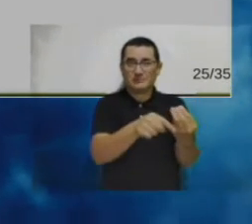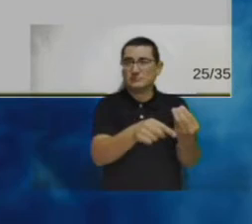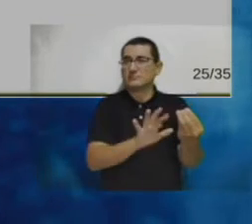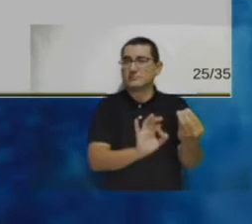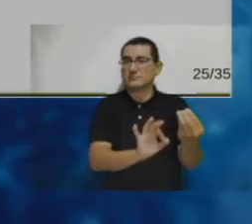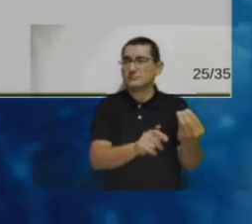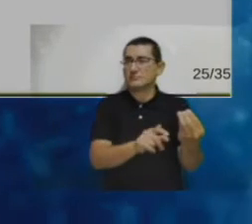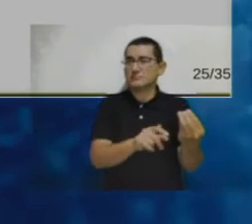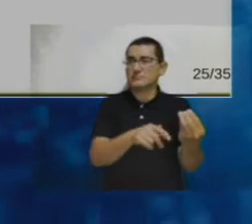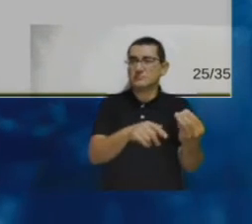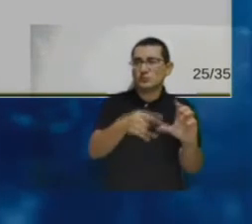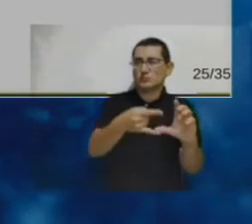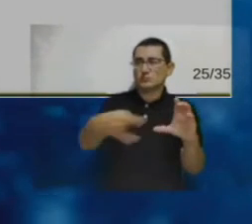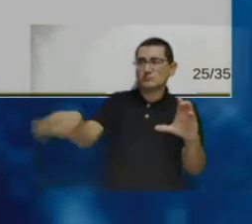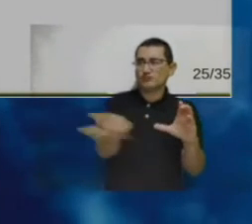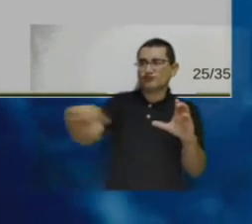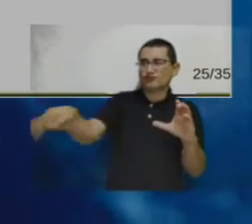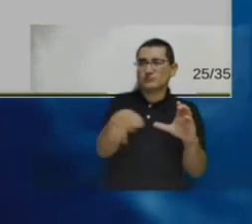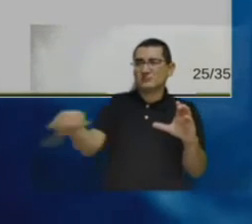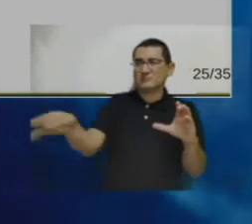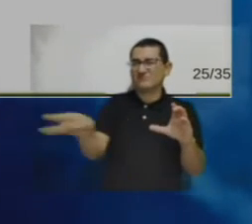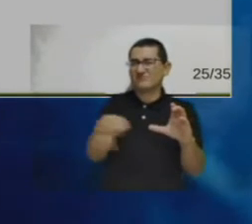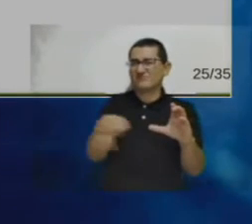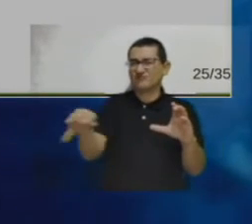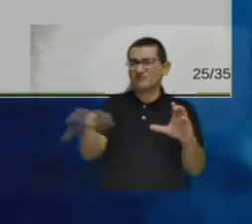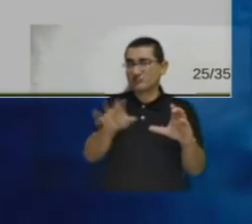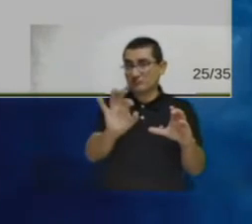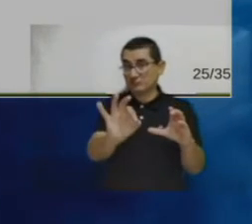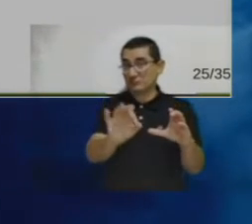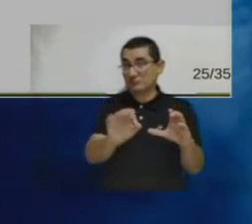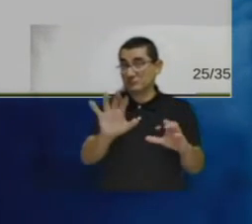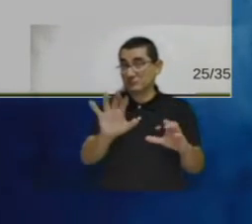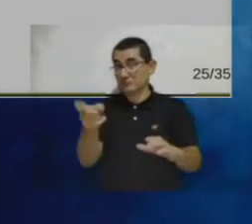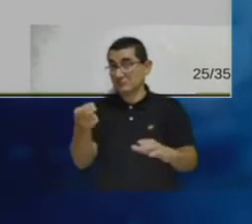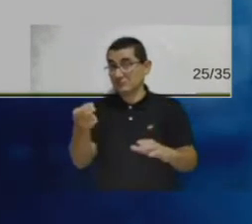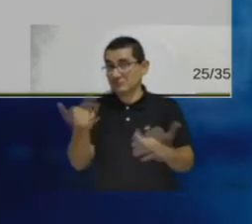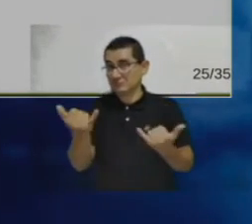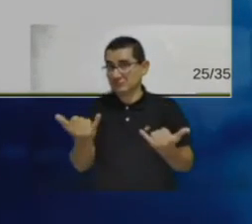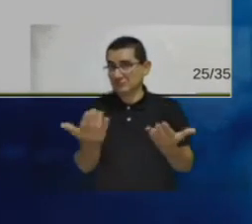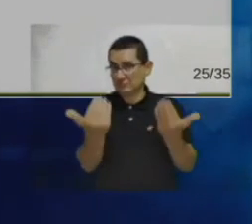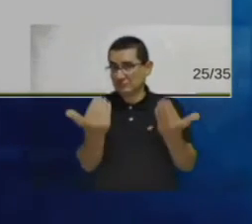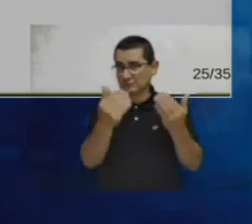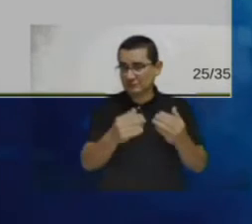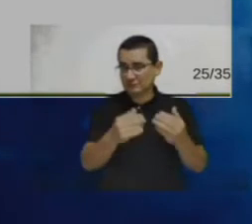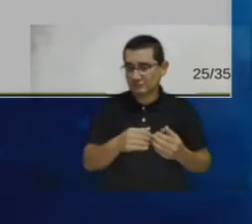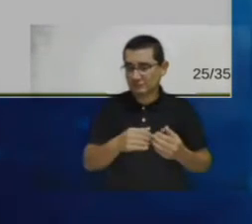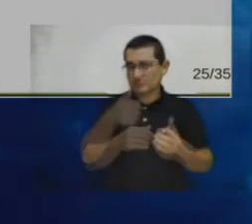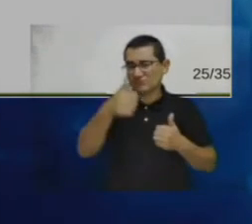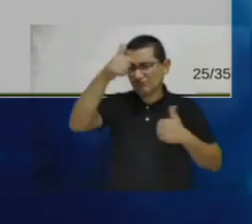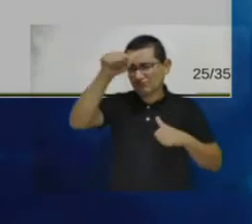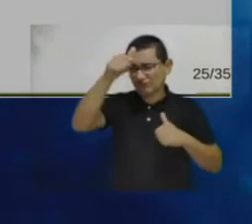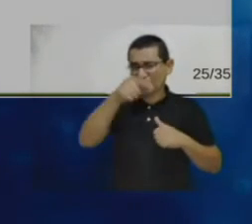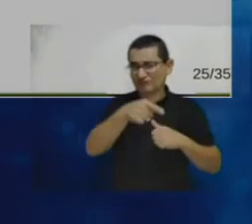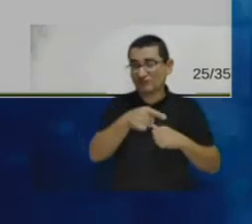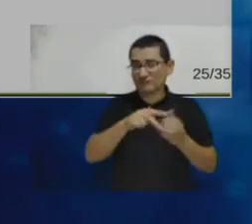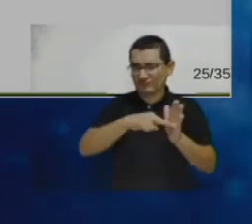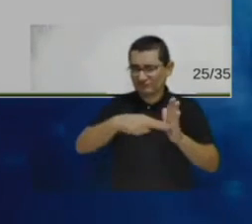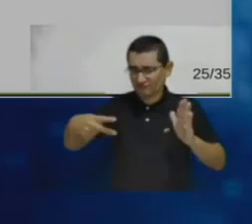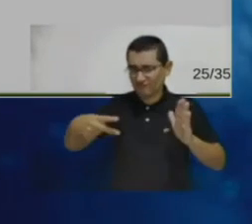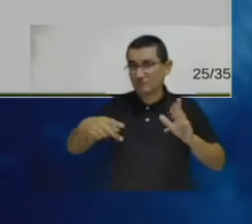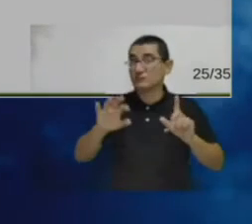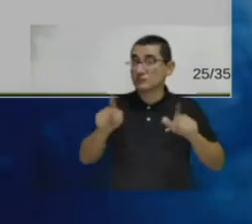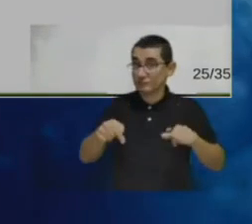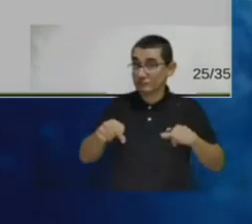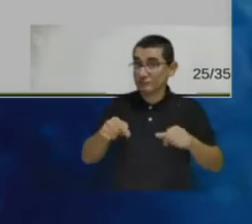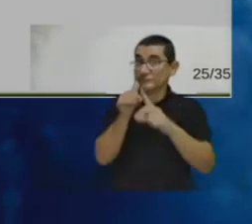al final la percepción es muy importante y muchas veces prima sobre lo que son los criterios puramente técnicos o científicos entonces